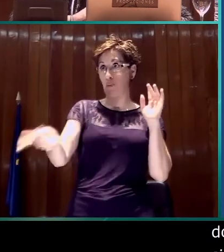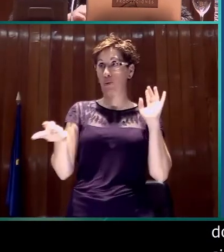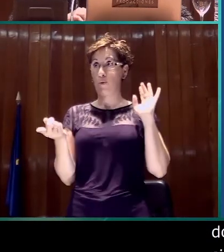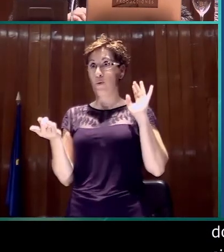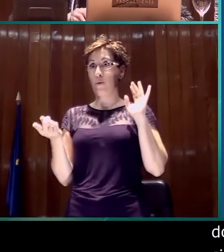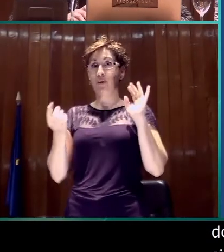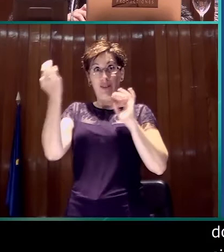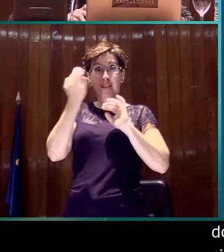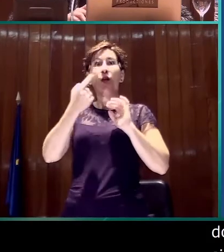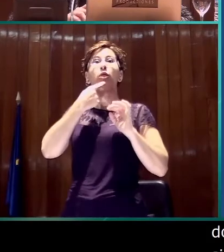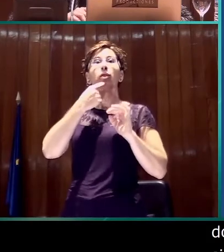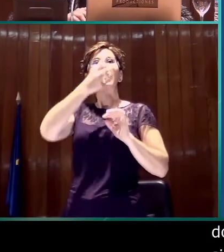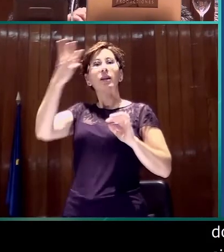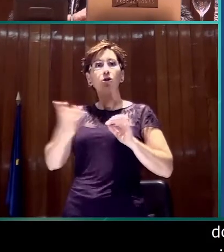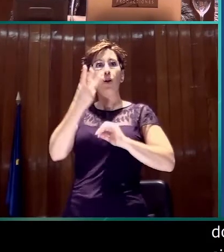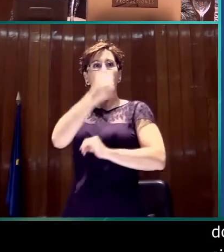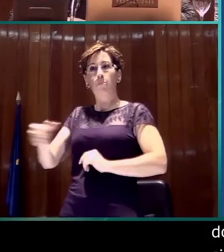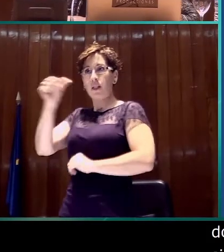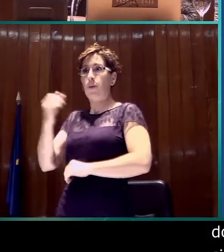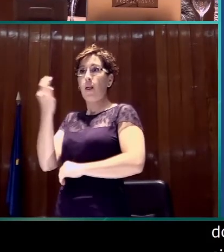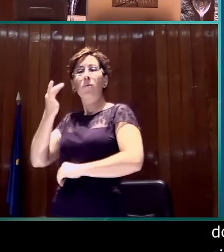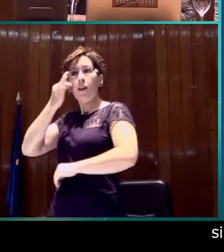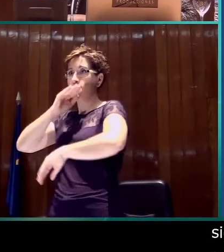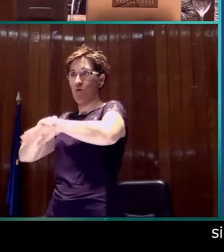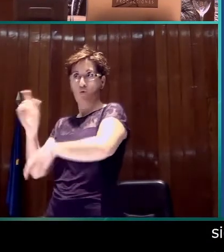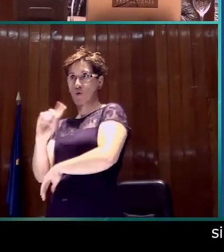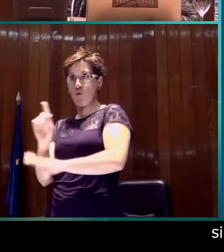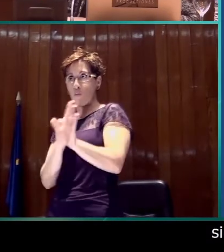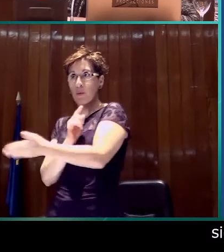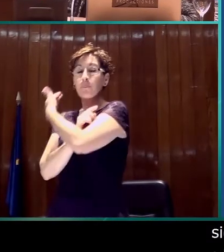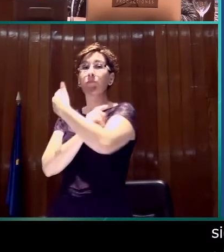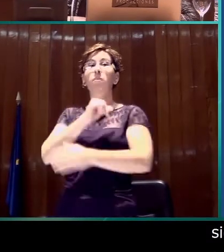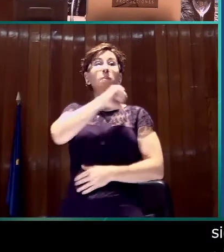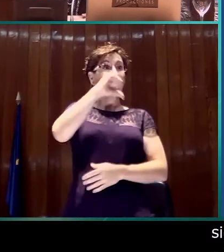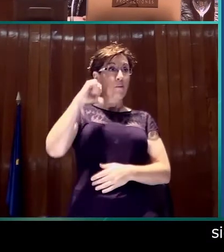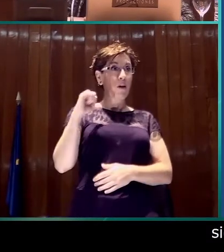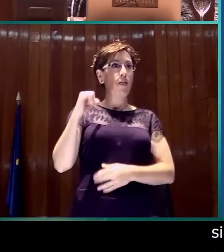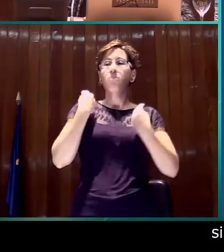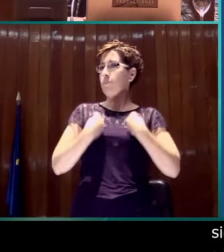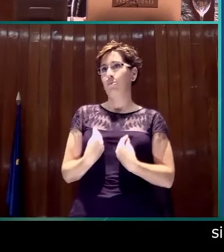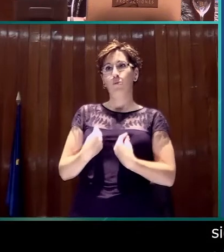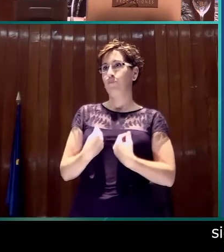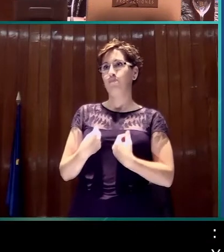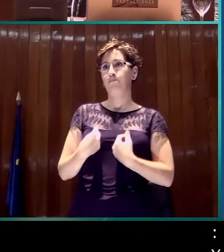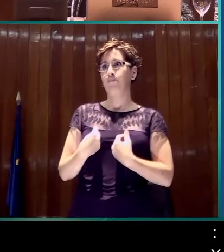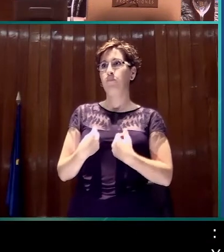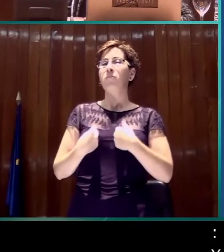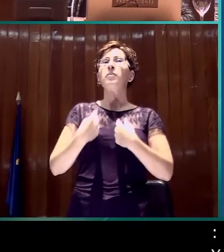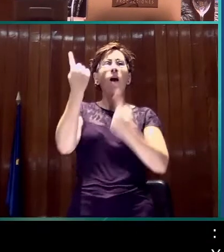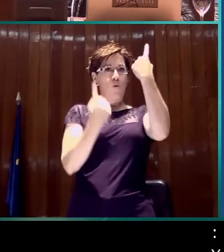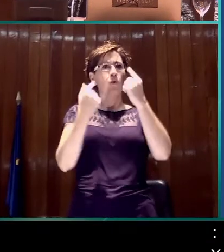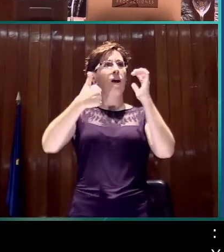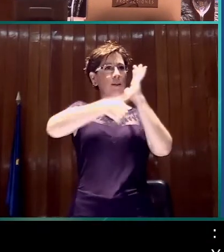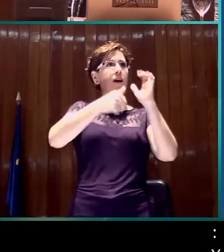tres horas de manera semanal. En el caso de los canales privados, lo que se observa es que, de la misma manera, que sí que hay cadenas que